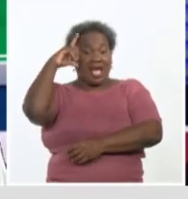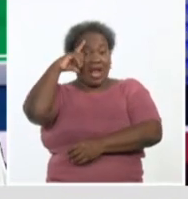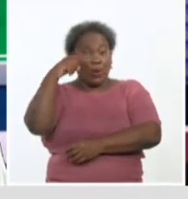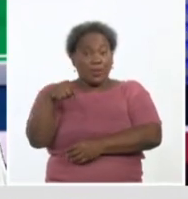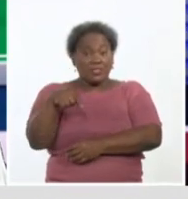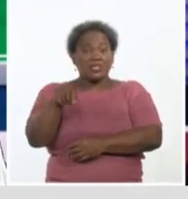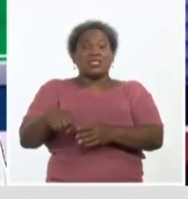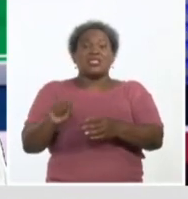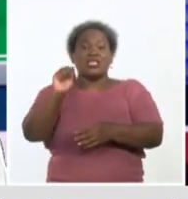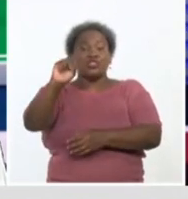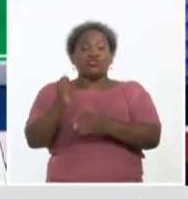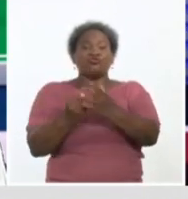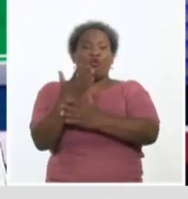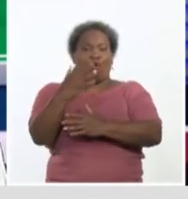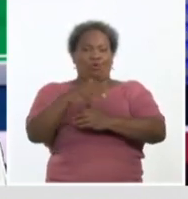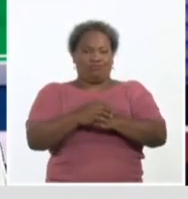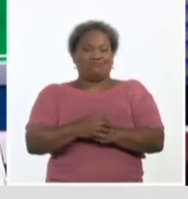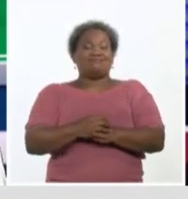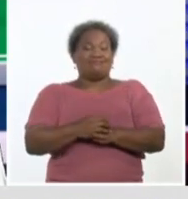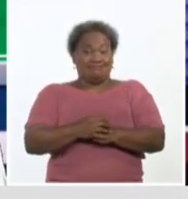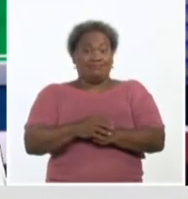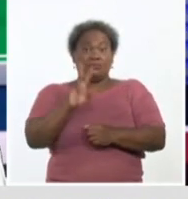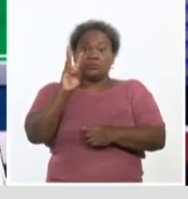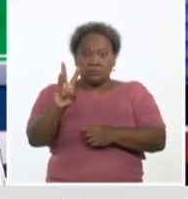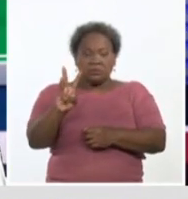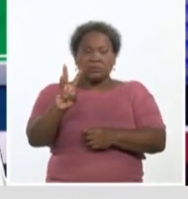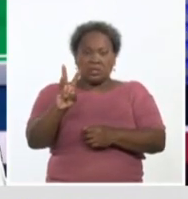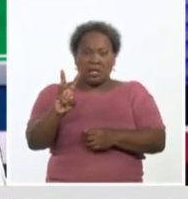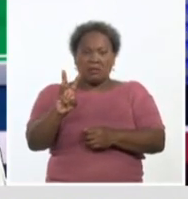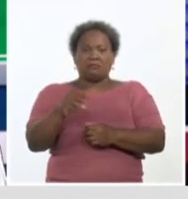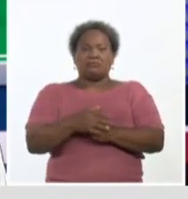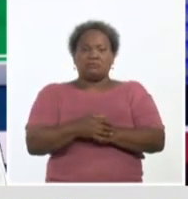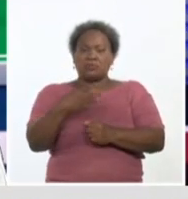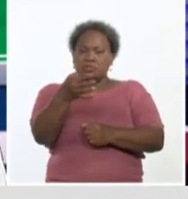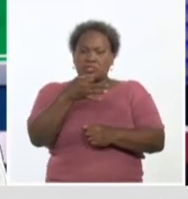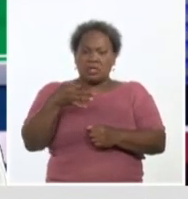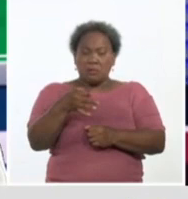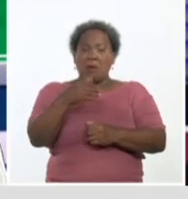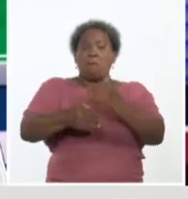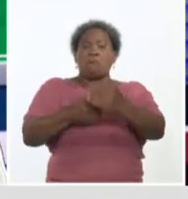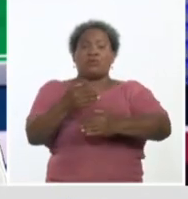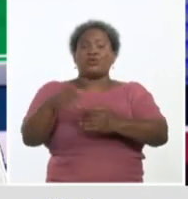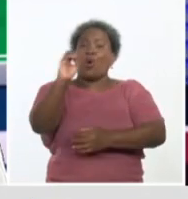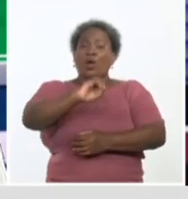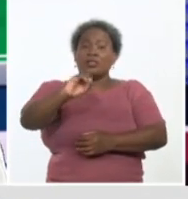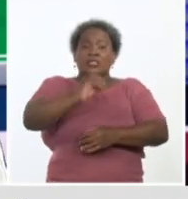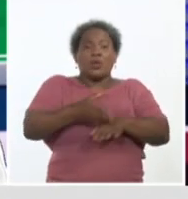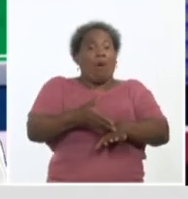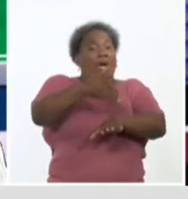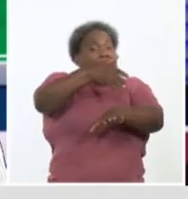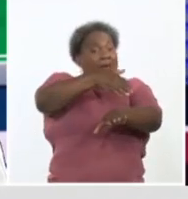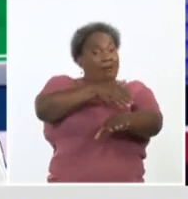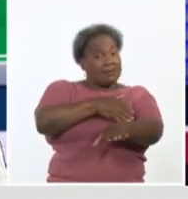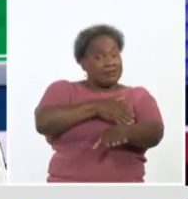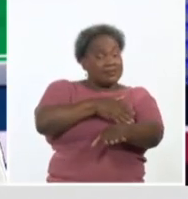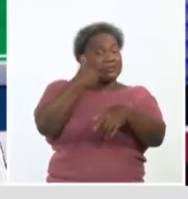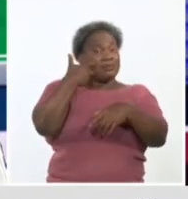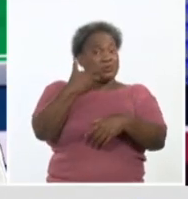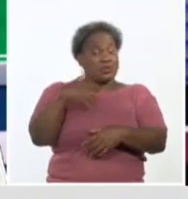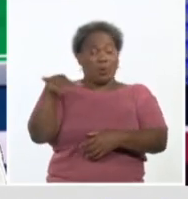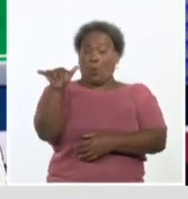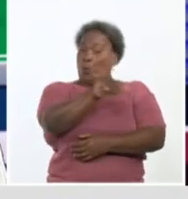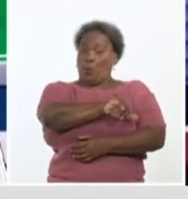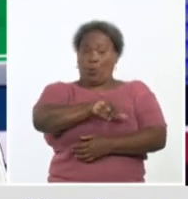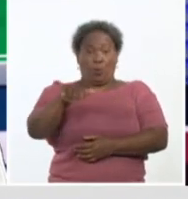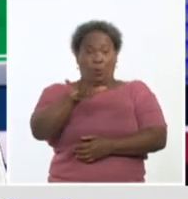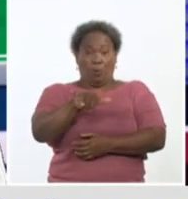de Santiago de Cuba. Y bueno, ha sido muy bien acogido. Igual pasó por un proceso organizativo muy importante. Y de la misma manera, en